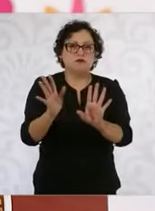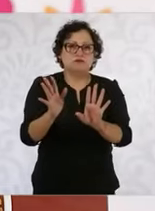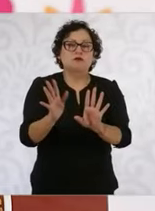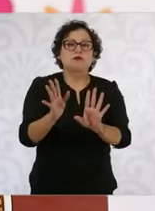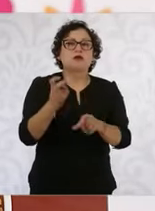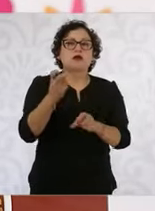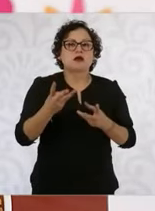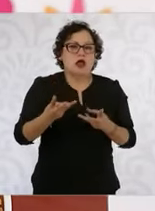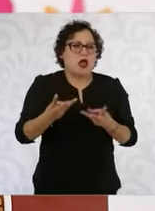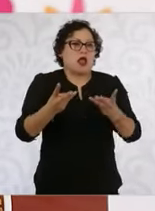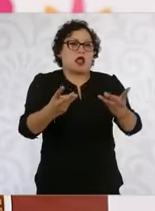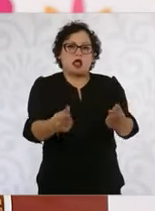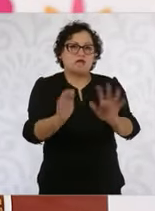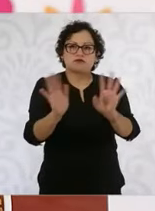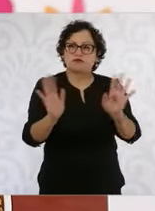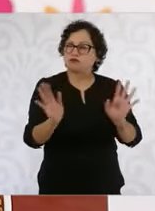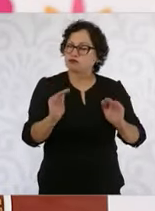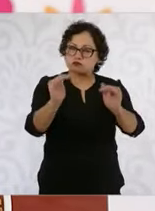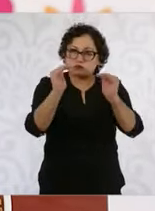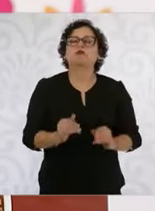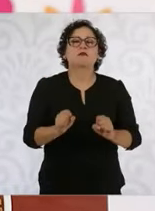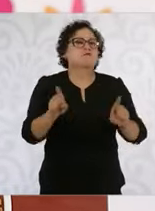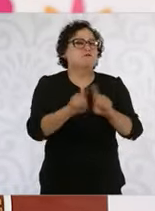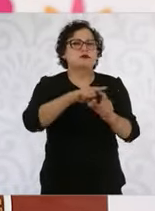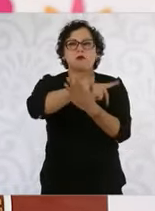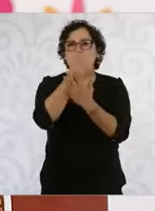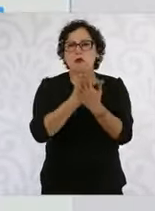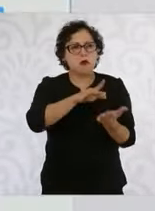mantienen programas sociales, el apoyo a todos los derechos y también inversión.